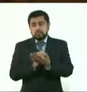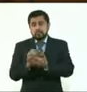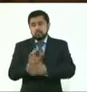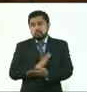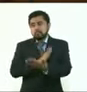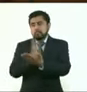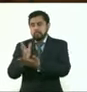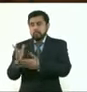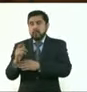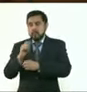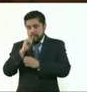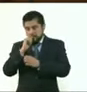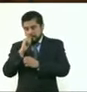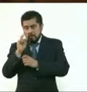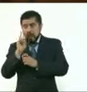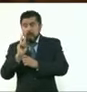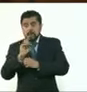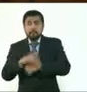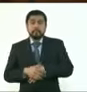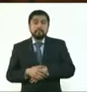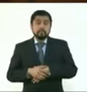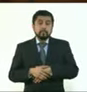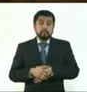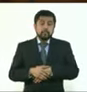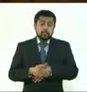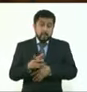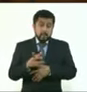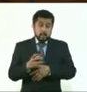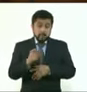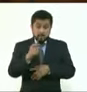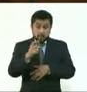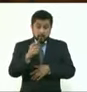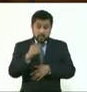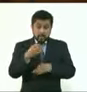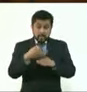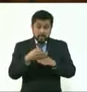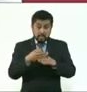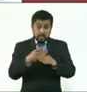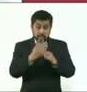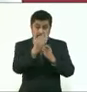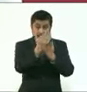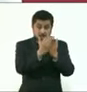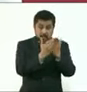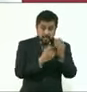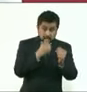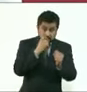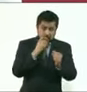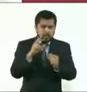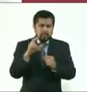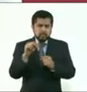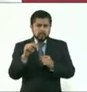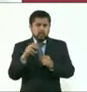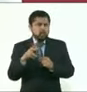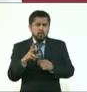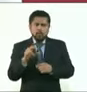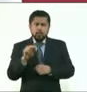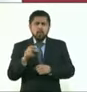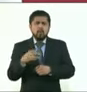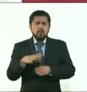desabasto de las pruebas? No, hay suficientes pruebas y se están adquiriendo las pruebas necesarias, pero